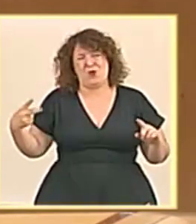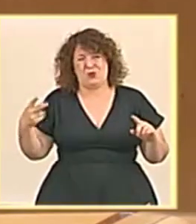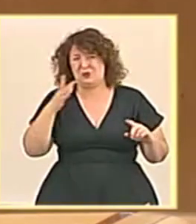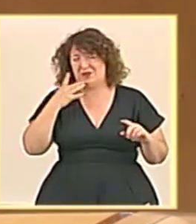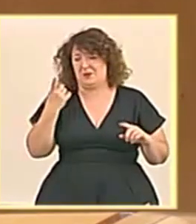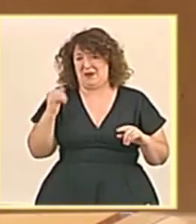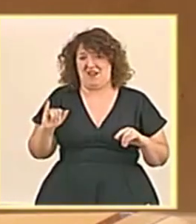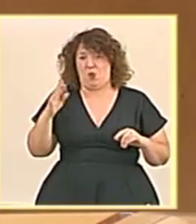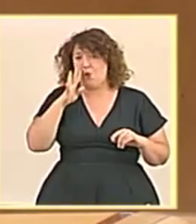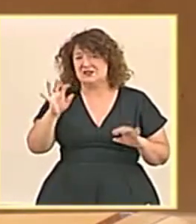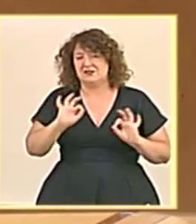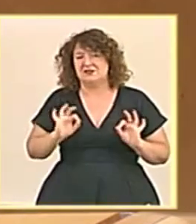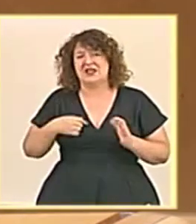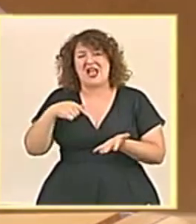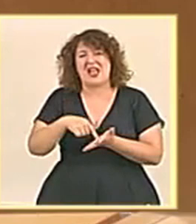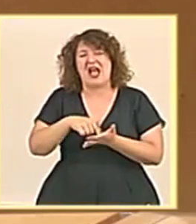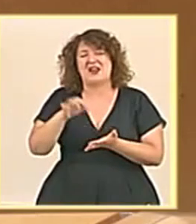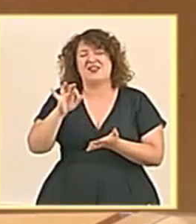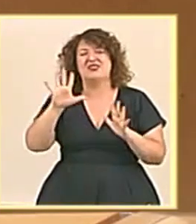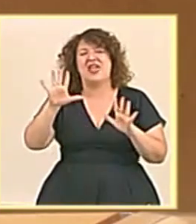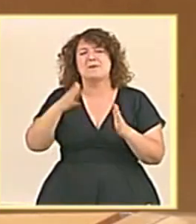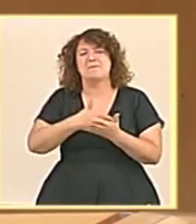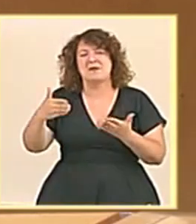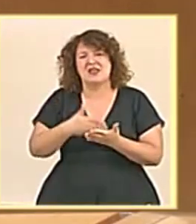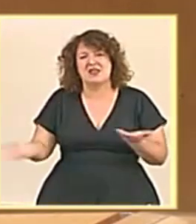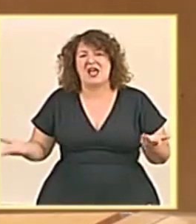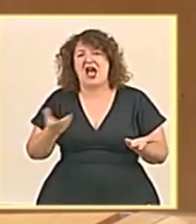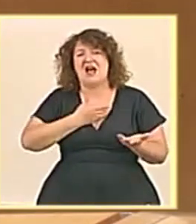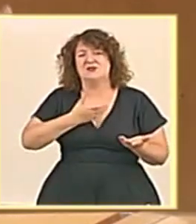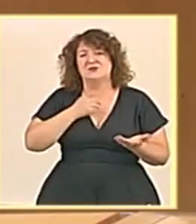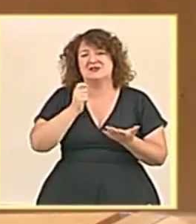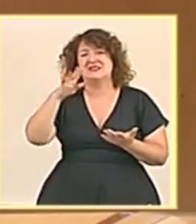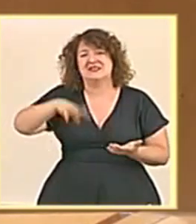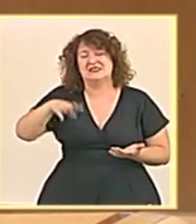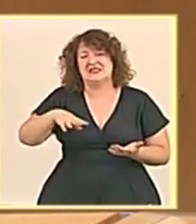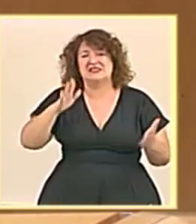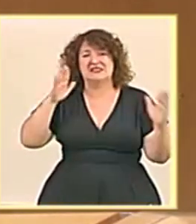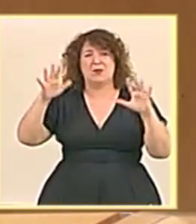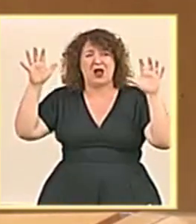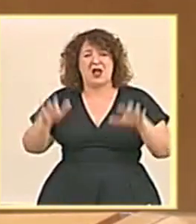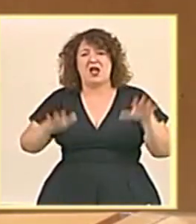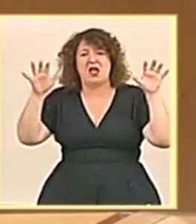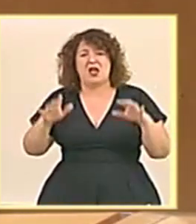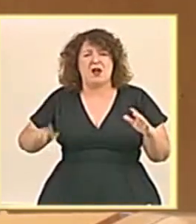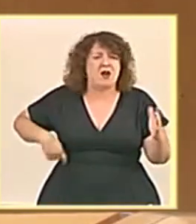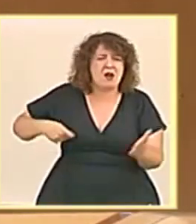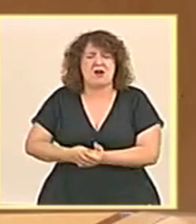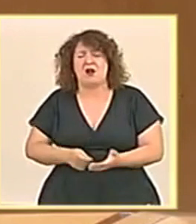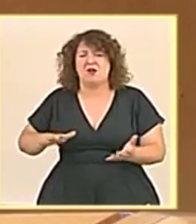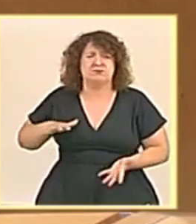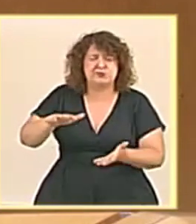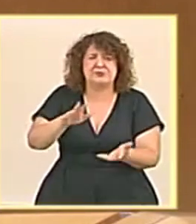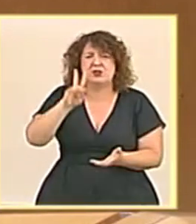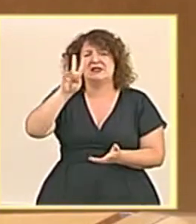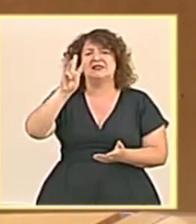el sector, solamente en concepto de cano, paga diez millones. Y el ayuntamiento solo en tres meses de temporales ha tenido que afrontar tres